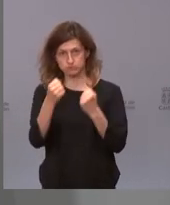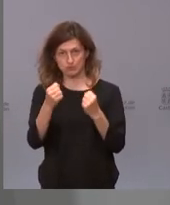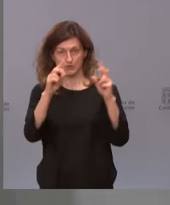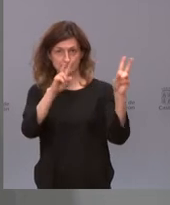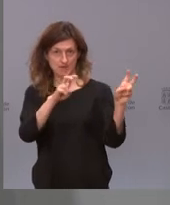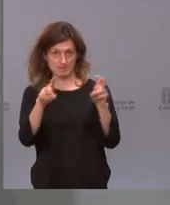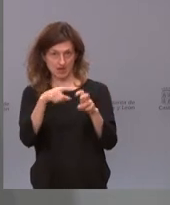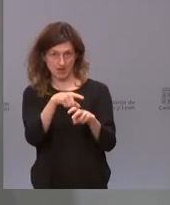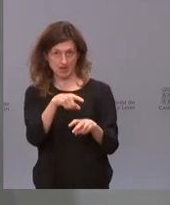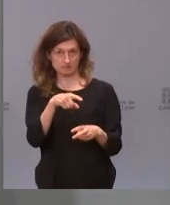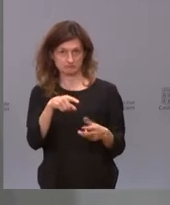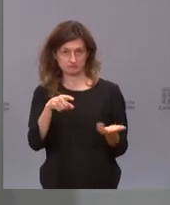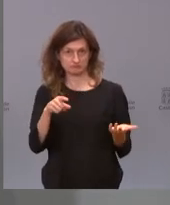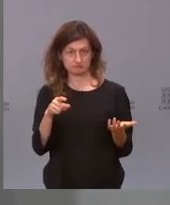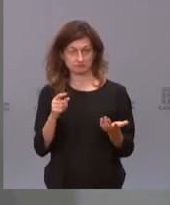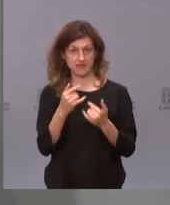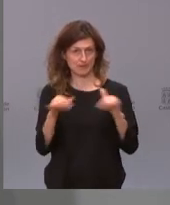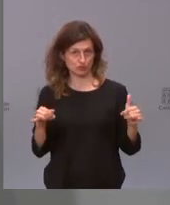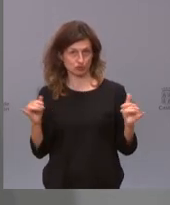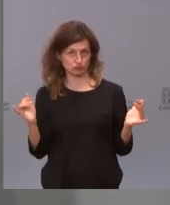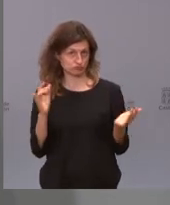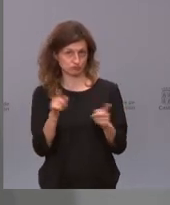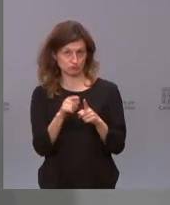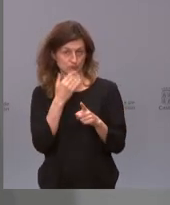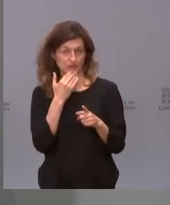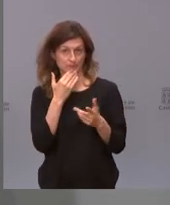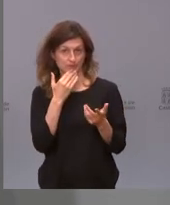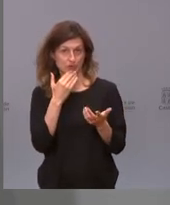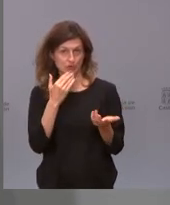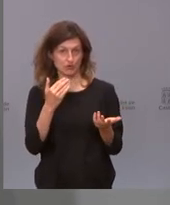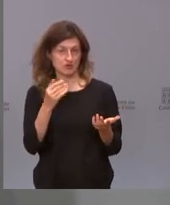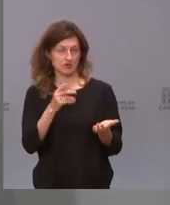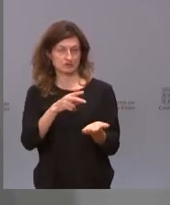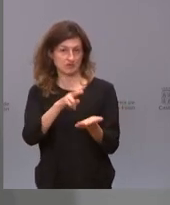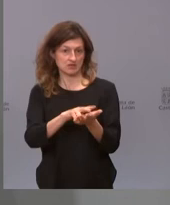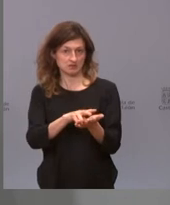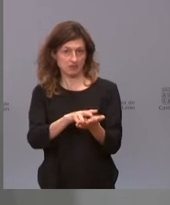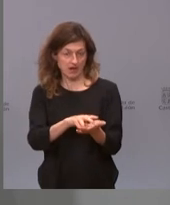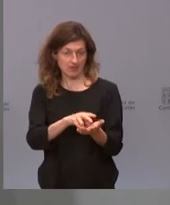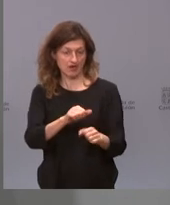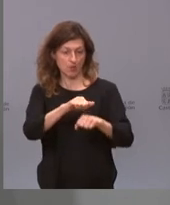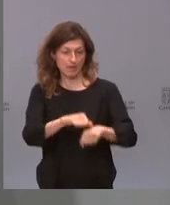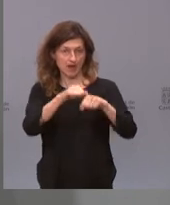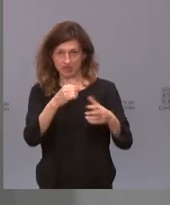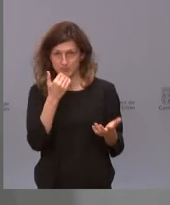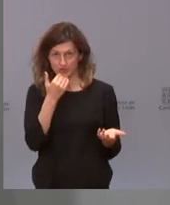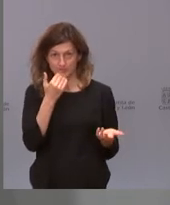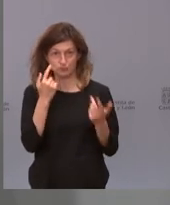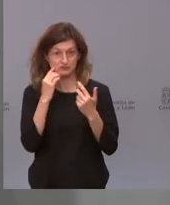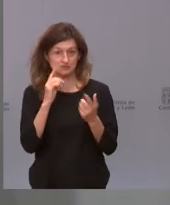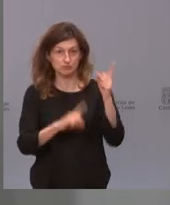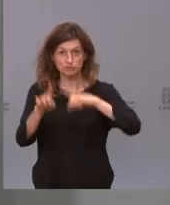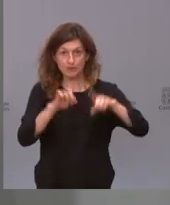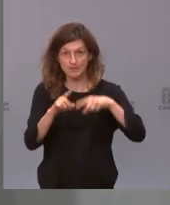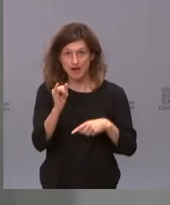grandes eventos, como puede ser un socana filáctico, una parada, para que si en el caso de que se produjera, pues